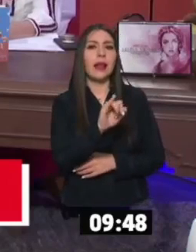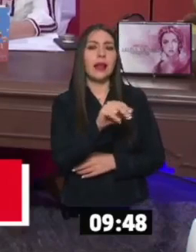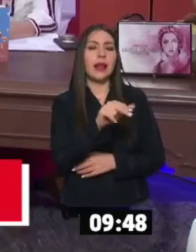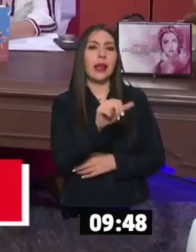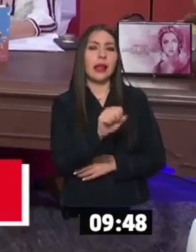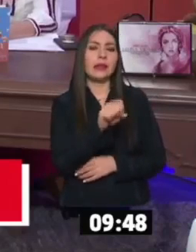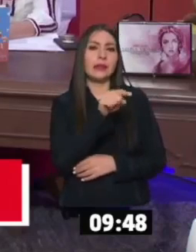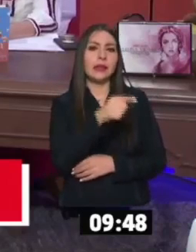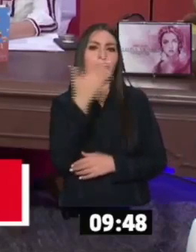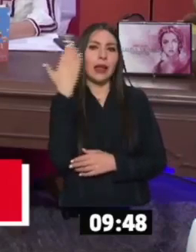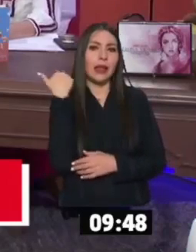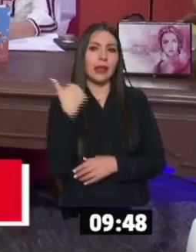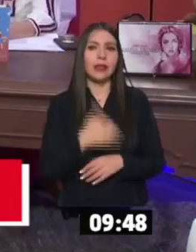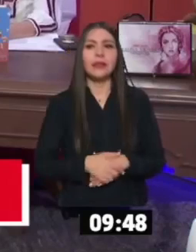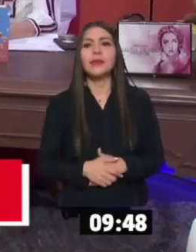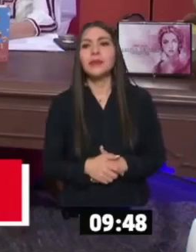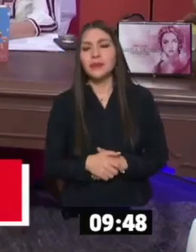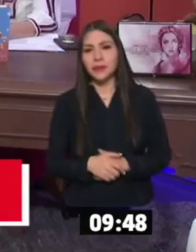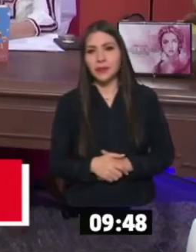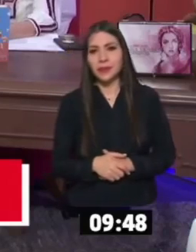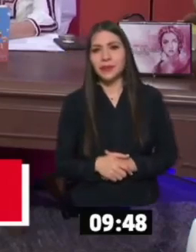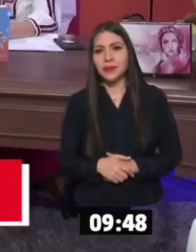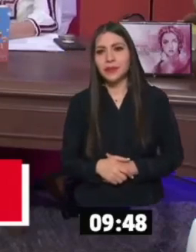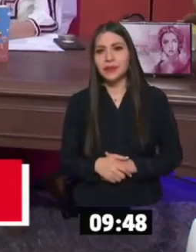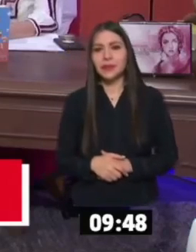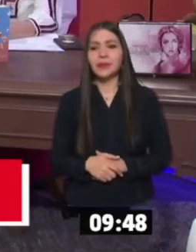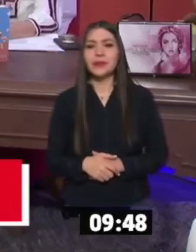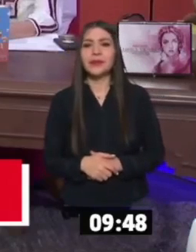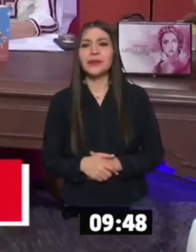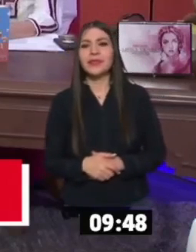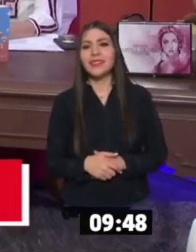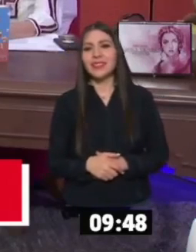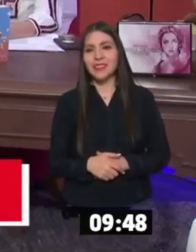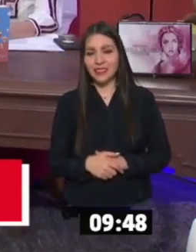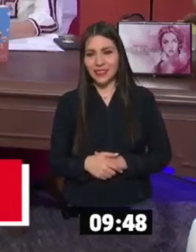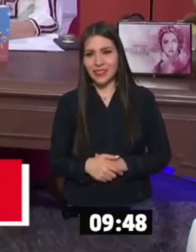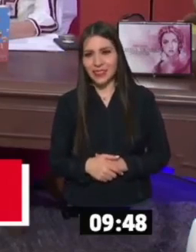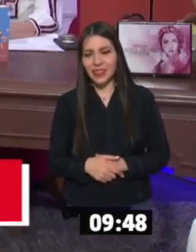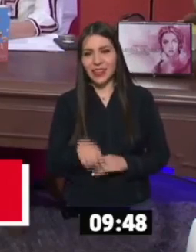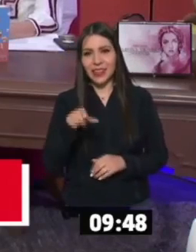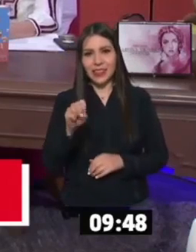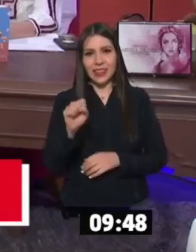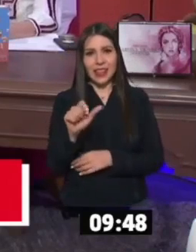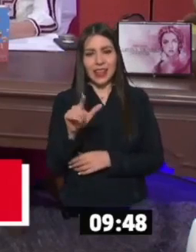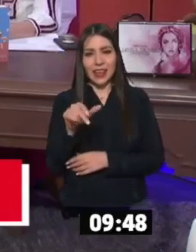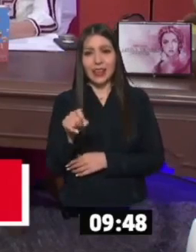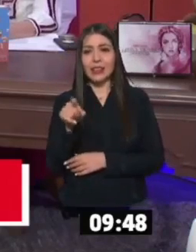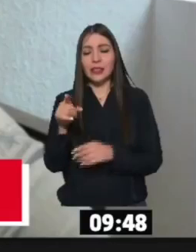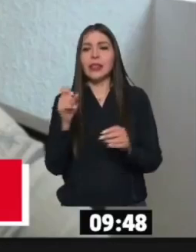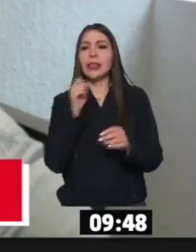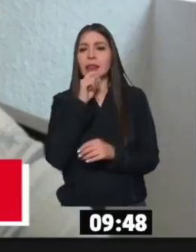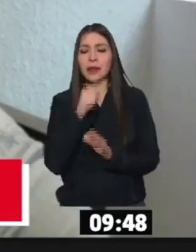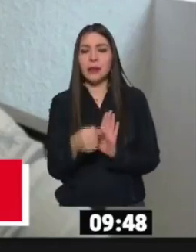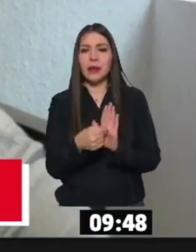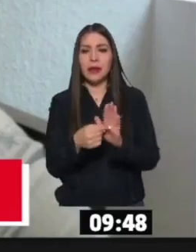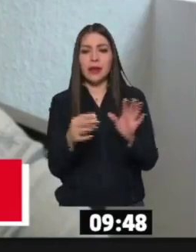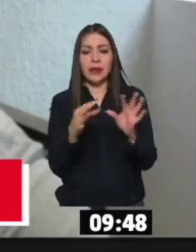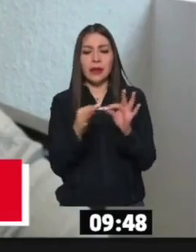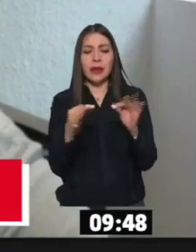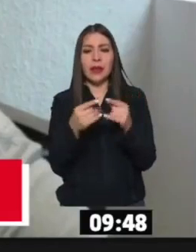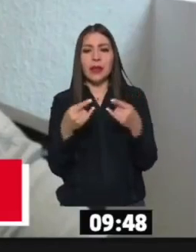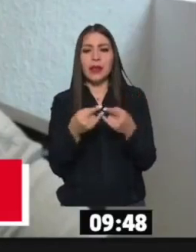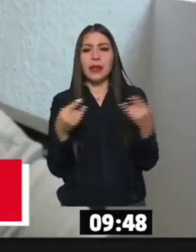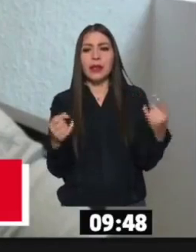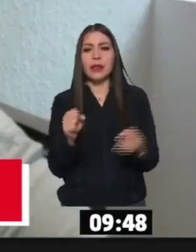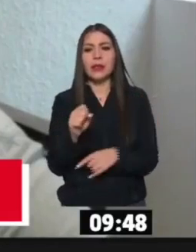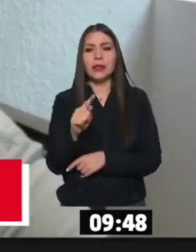Mortari. De Mortari, dice. Y ya se le iba a salir a tocar yo. Oye. Oye, se publica La Breve Historia del Tiempo de Stephen Hawking.